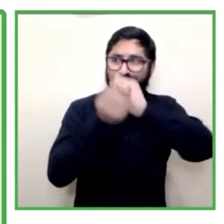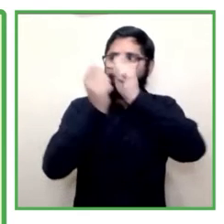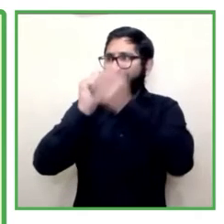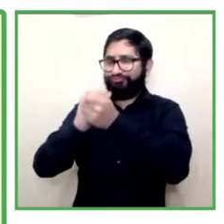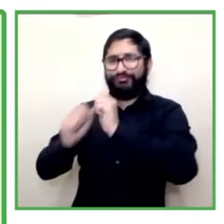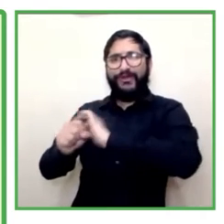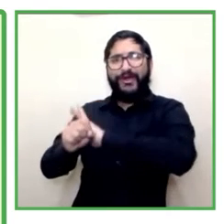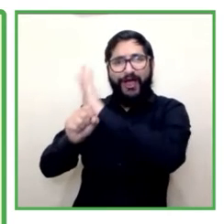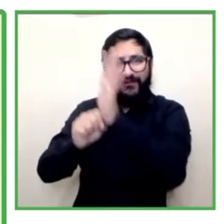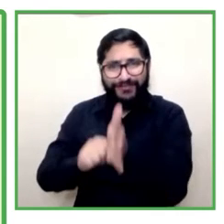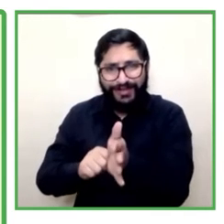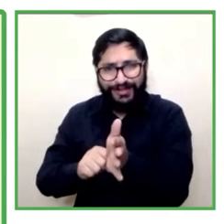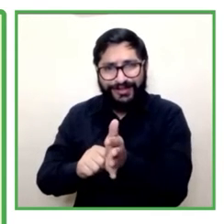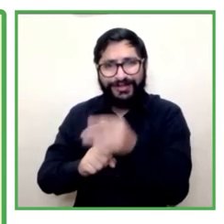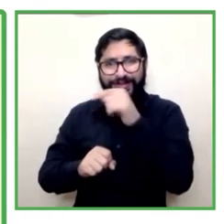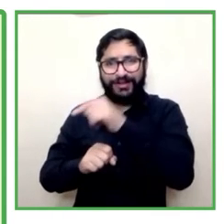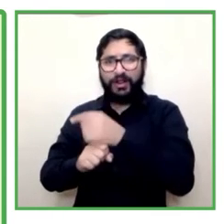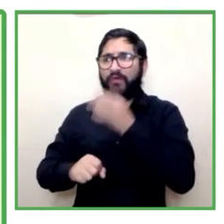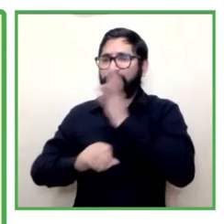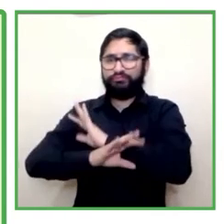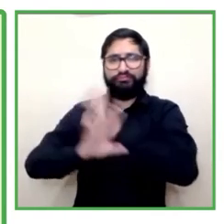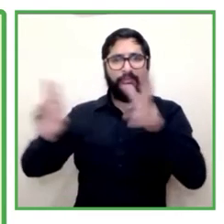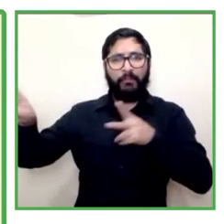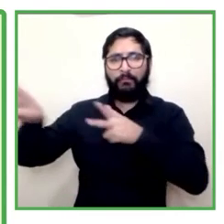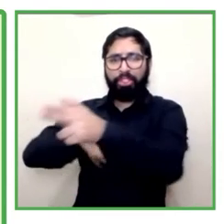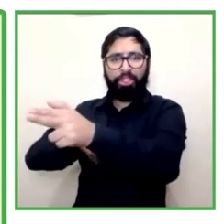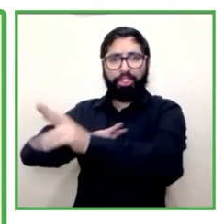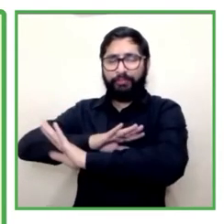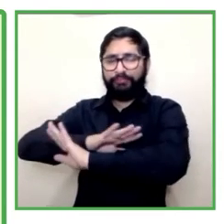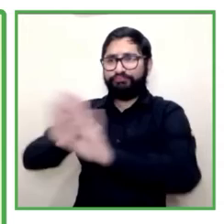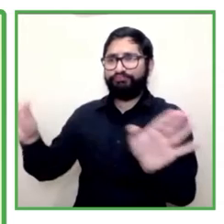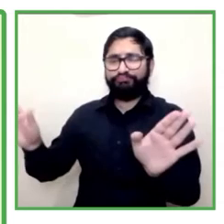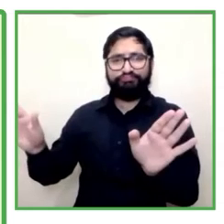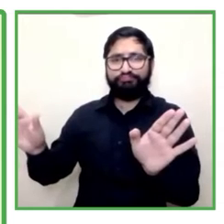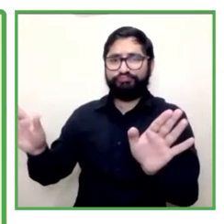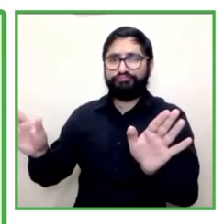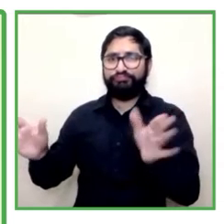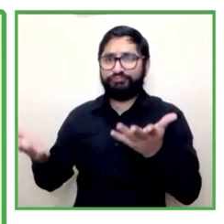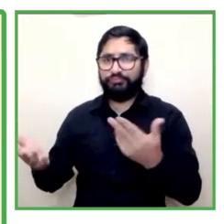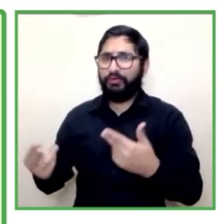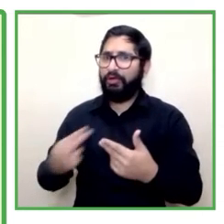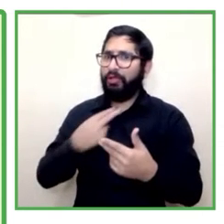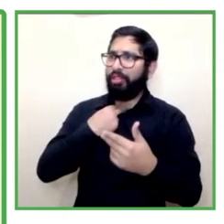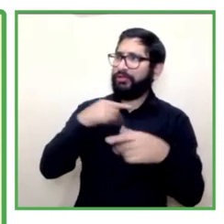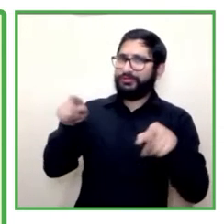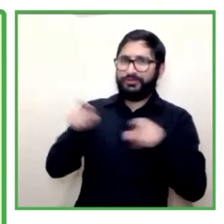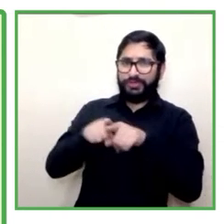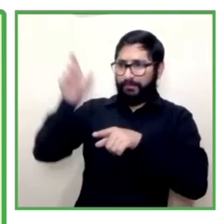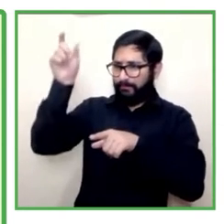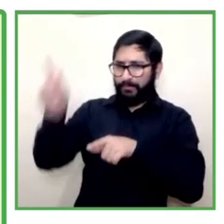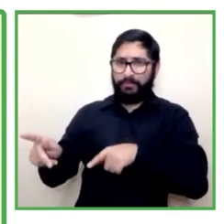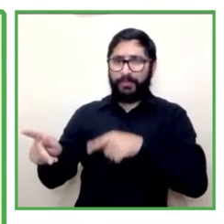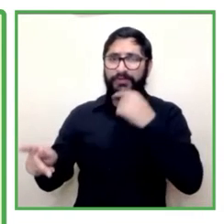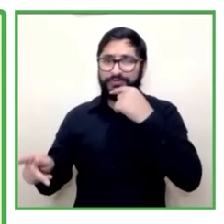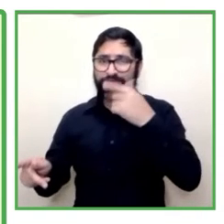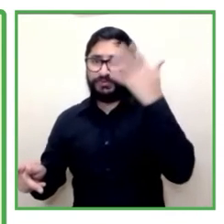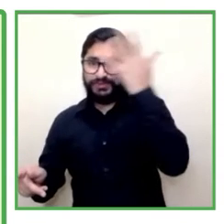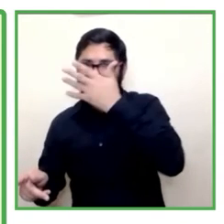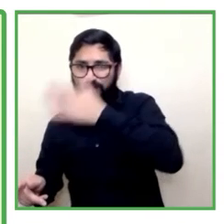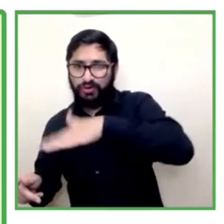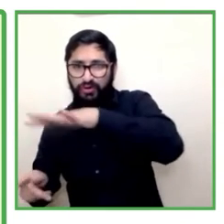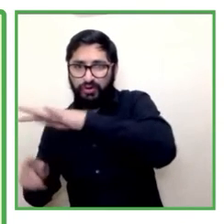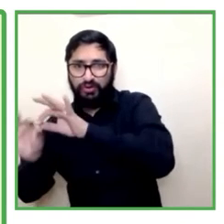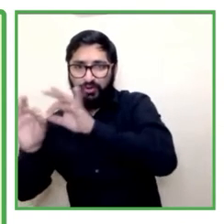nosotros también, por supuesto. Por eso ya no, por eso lo tengo en negro al comenzar a facturar porque hemos tenido que hacer pequeñas cositas pero no como las